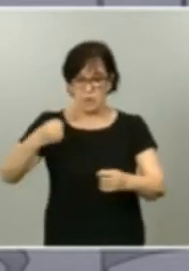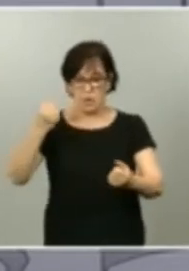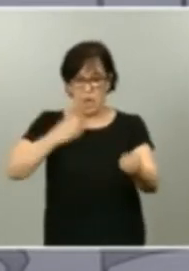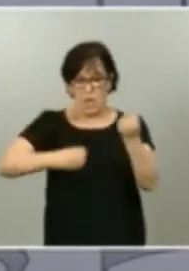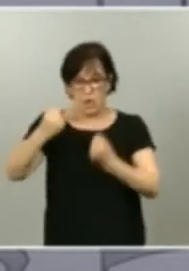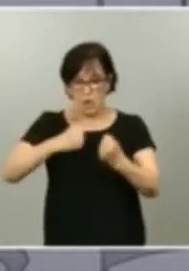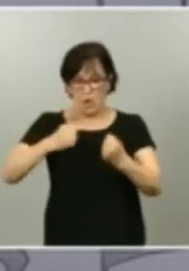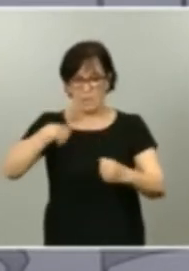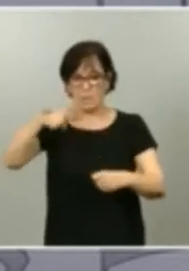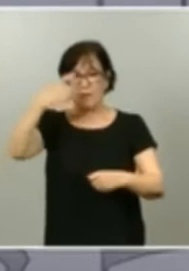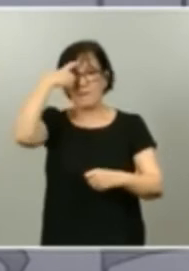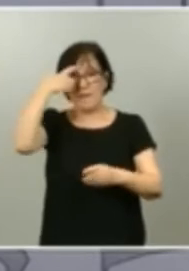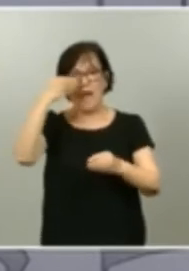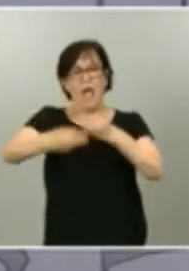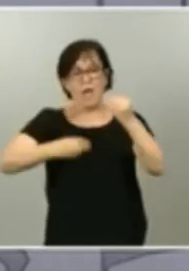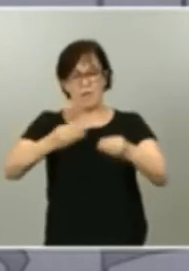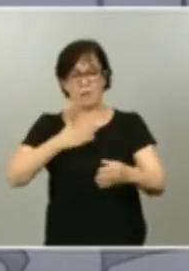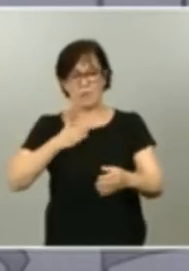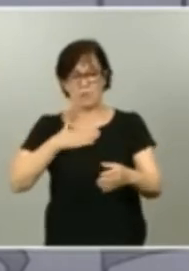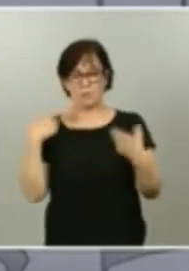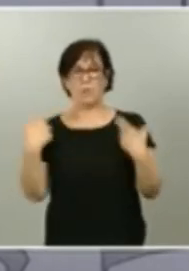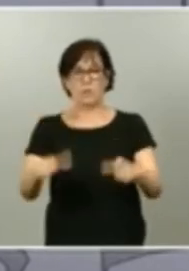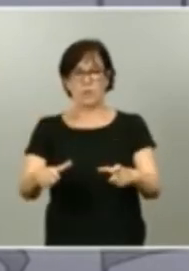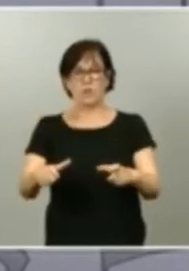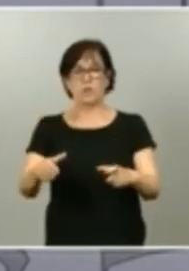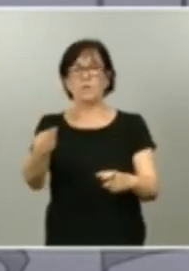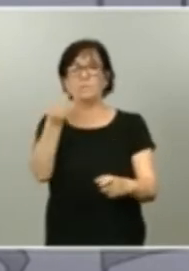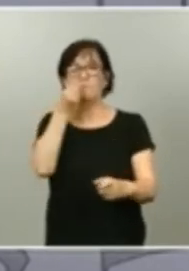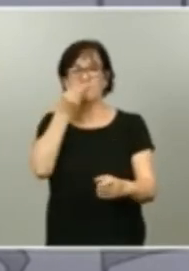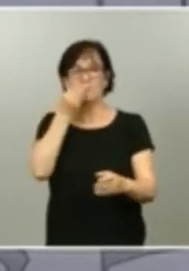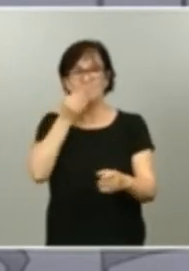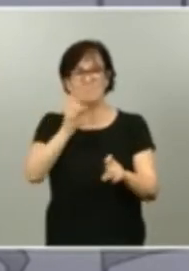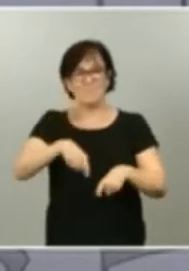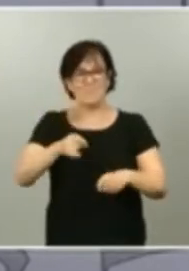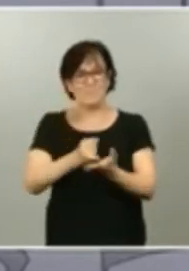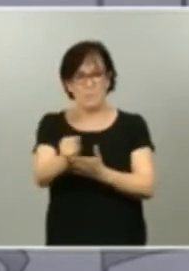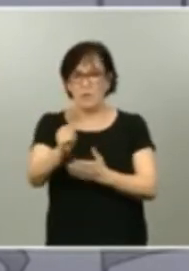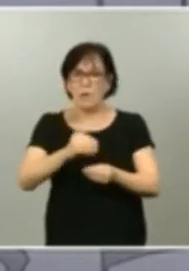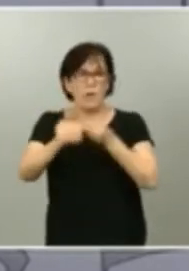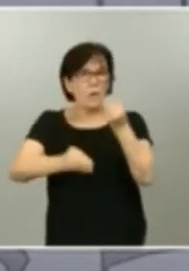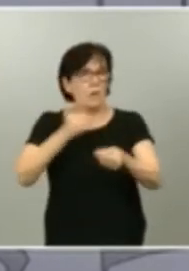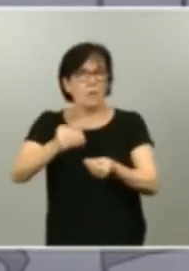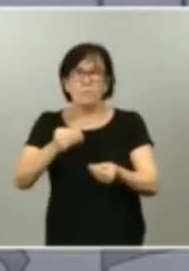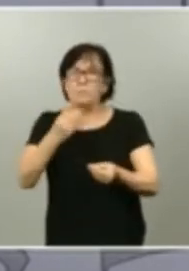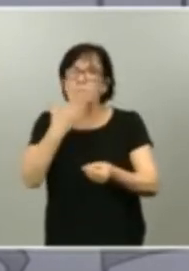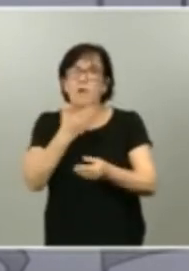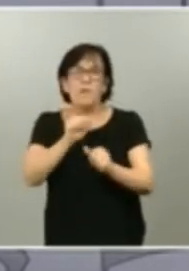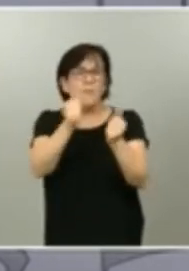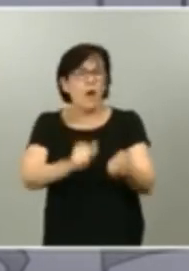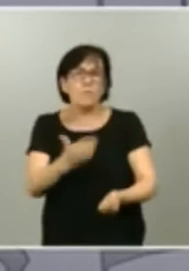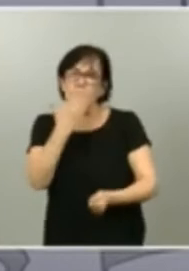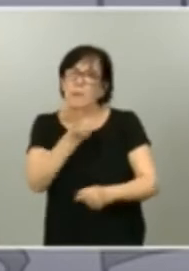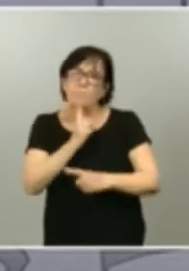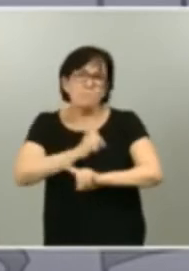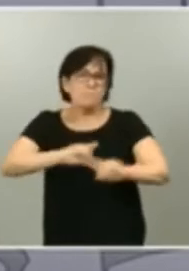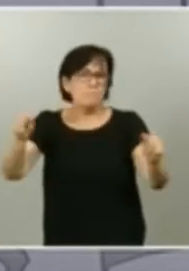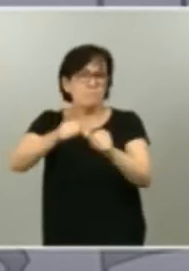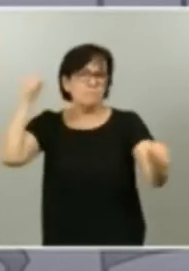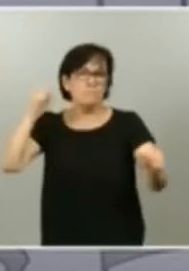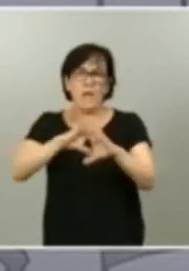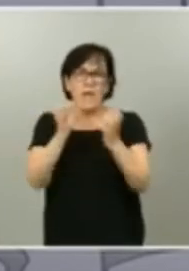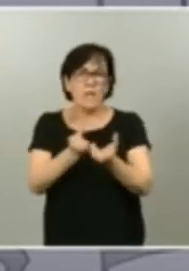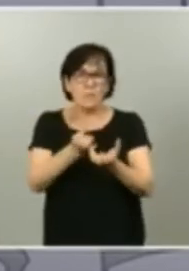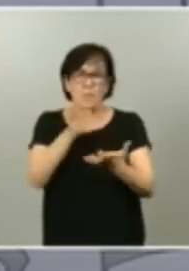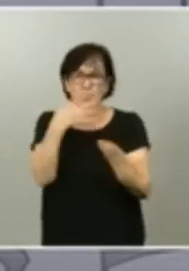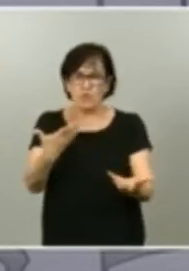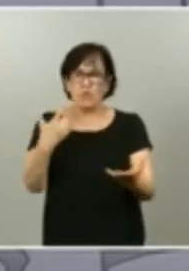de nuestro sector agroalimentario que se ha comportado de una manera extraordinaria sin precedentes en el mundo y en el desarrollo de